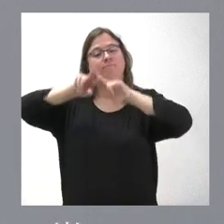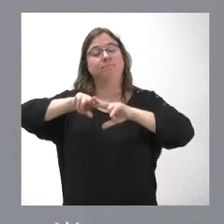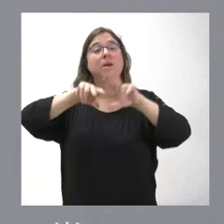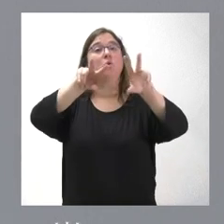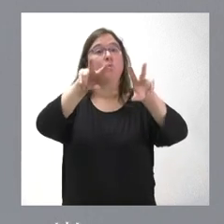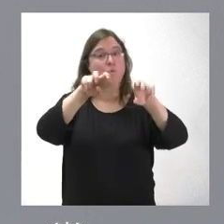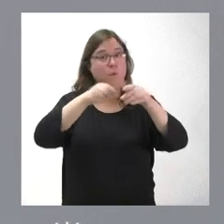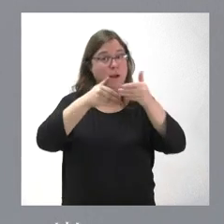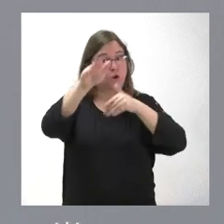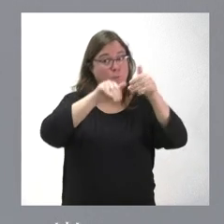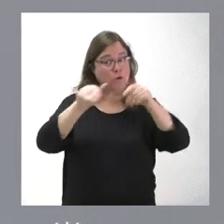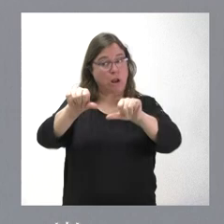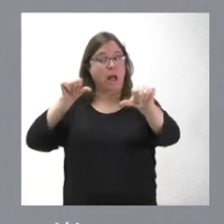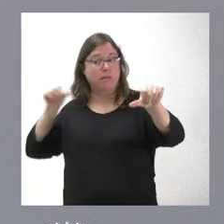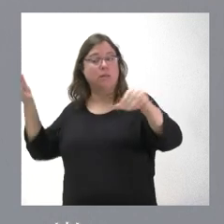podrá recoger expedientes anteriores.